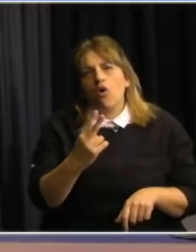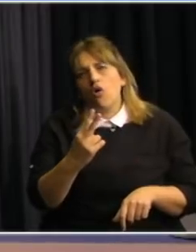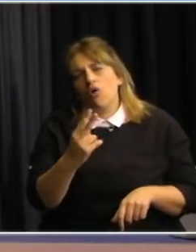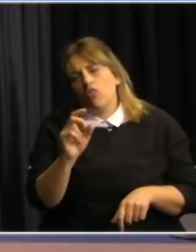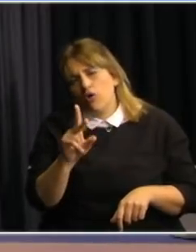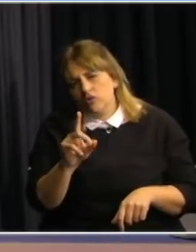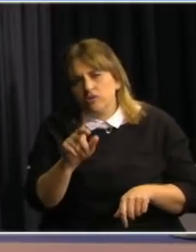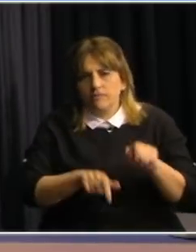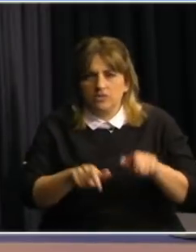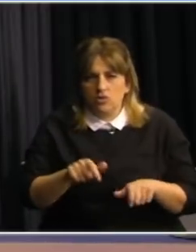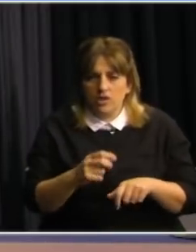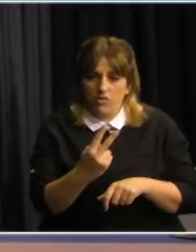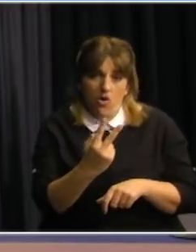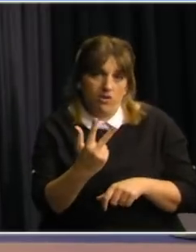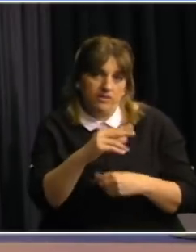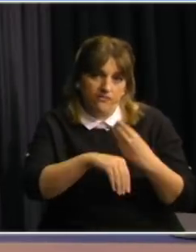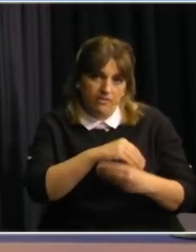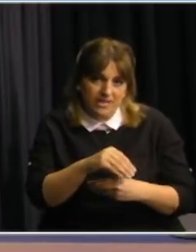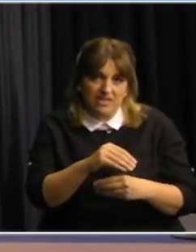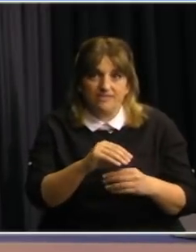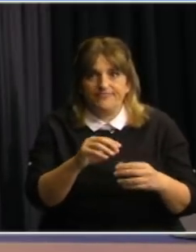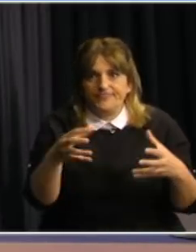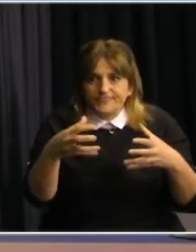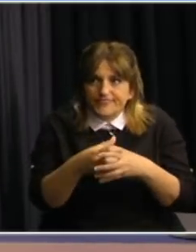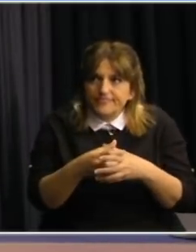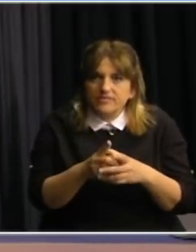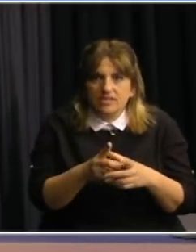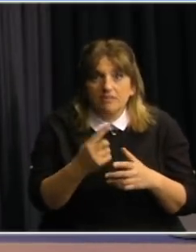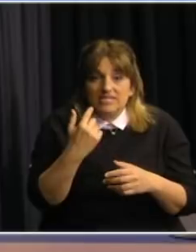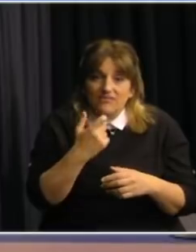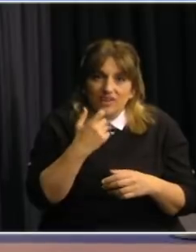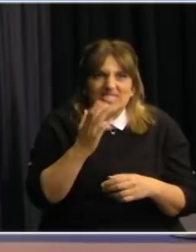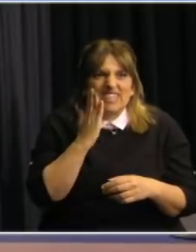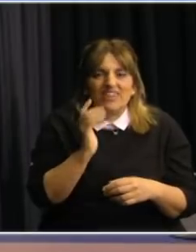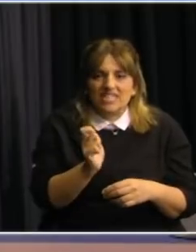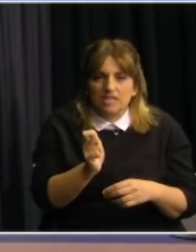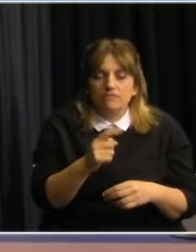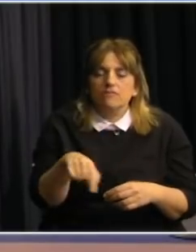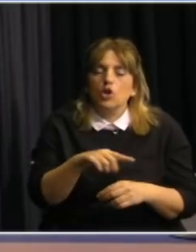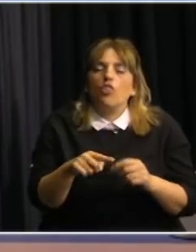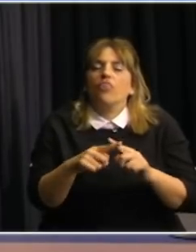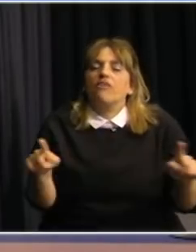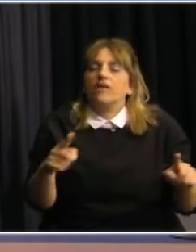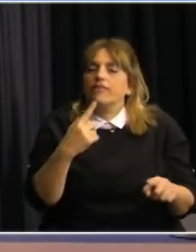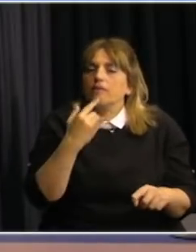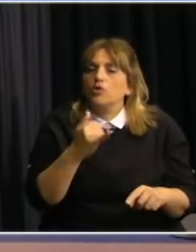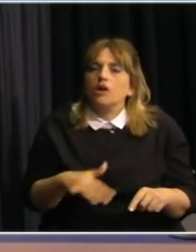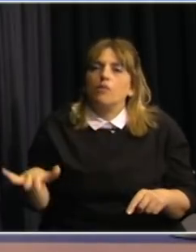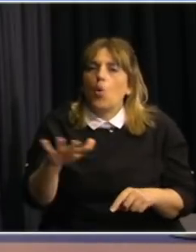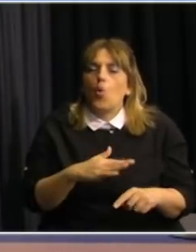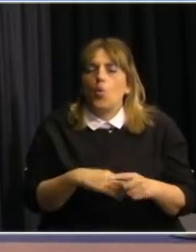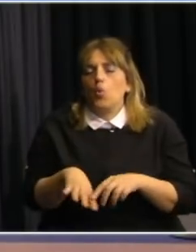cercano que de último es una situación bastante contenida y si parece un caso es fácil de rastrear y otra cosa es digamos una